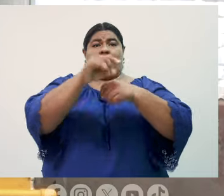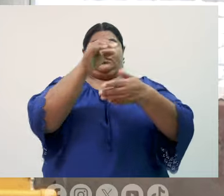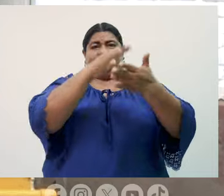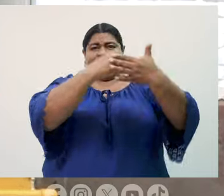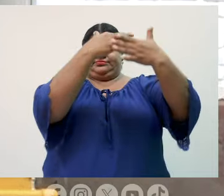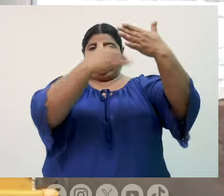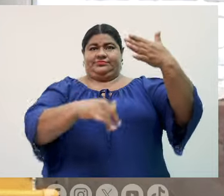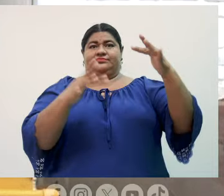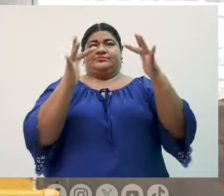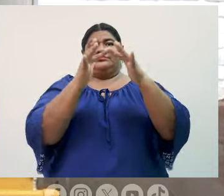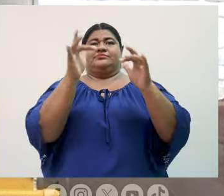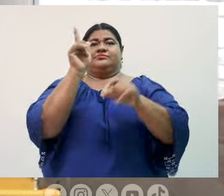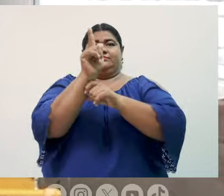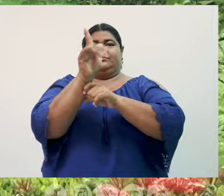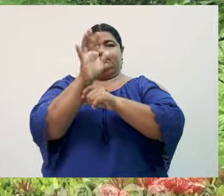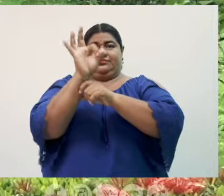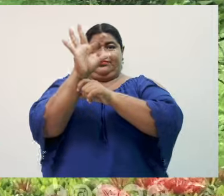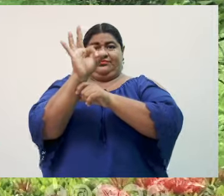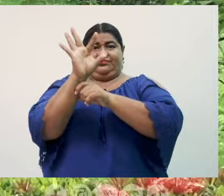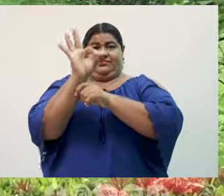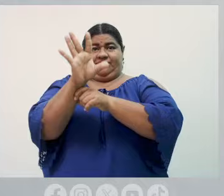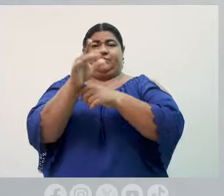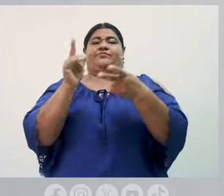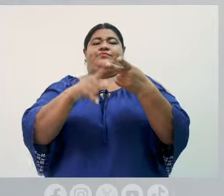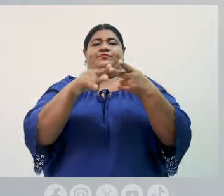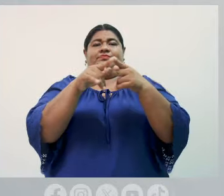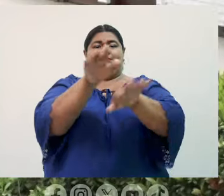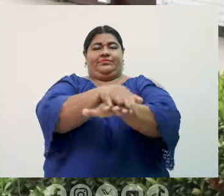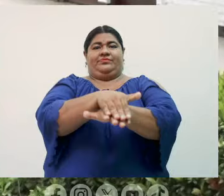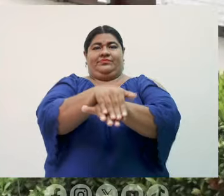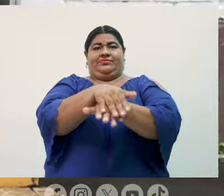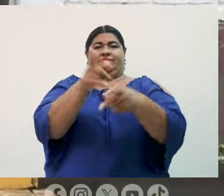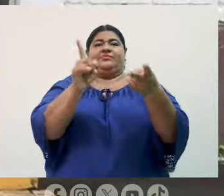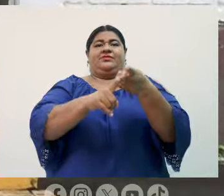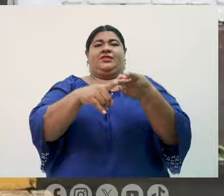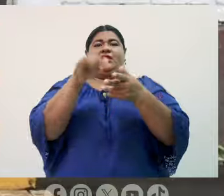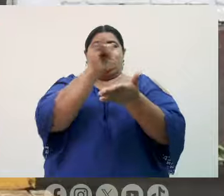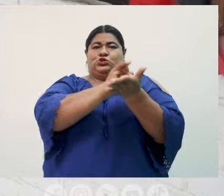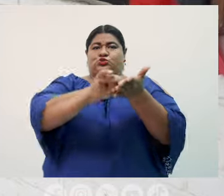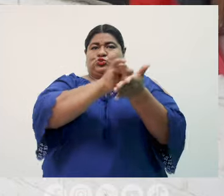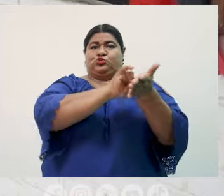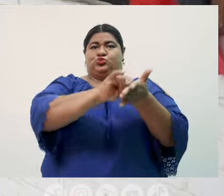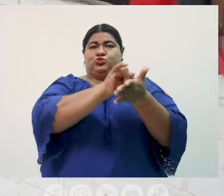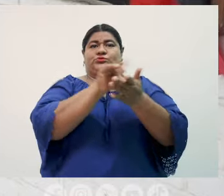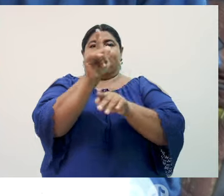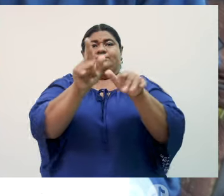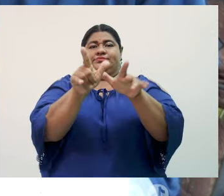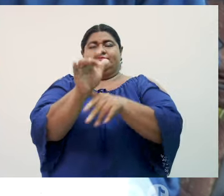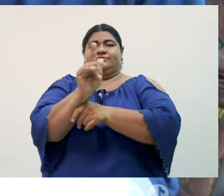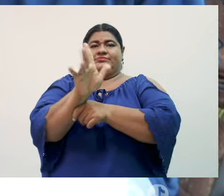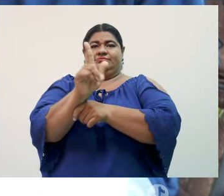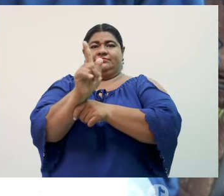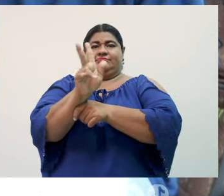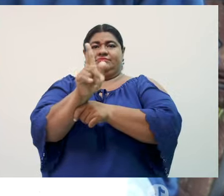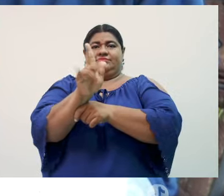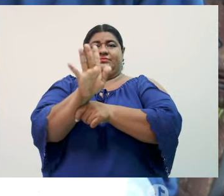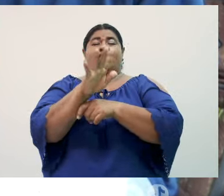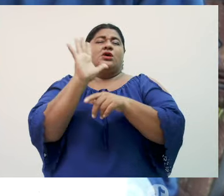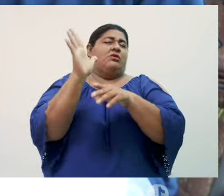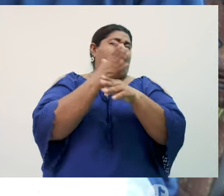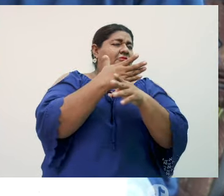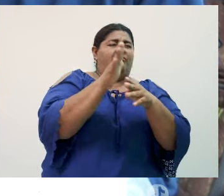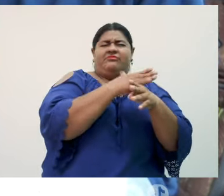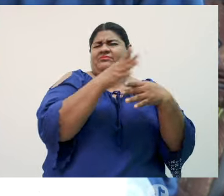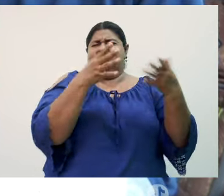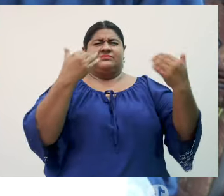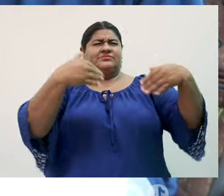oficiales de la UNAM Managua en Facebook, Instagram, TikTok, YouTube, X para que estés informado de todo el